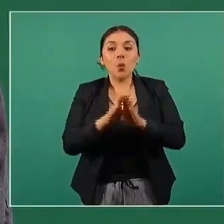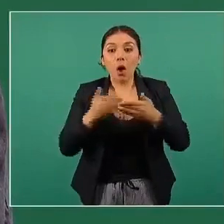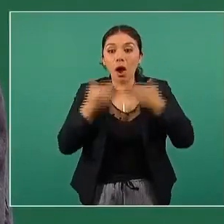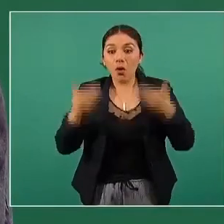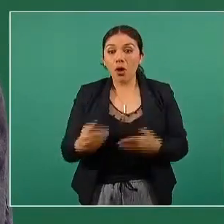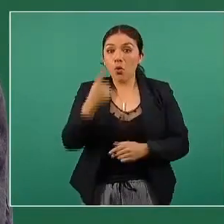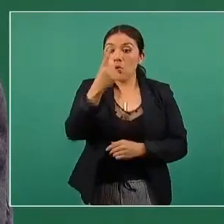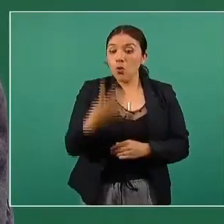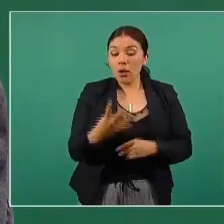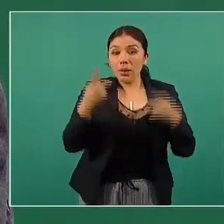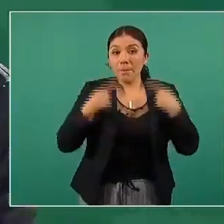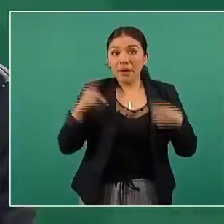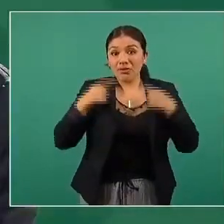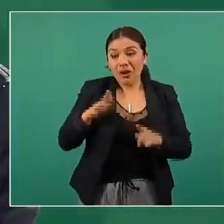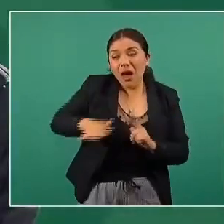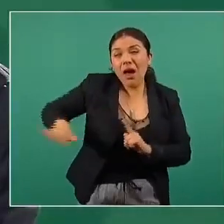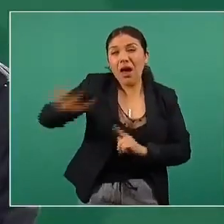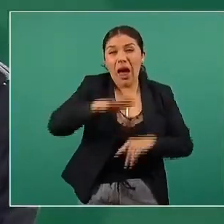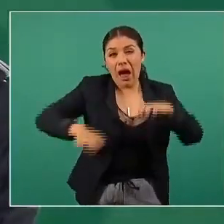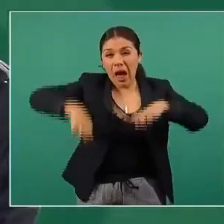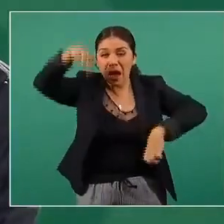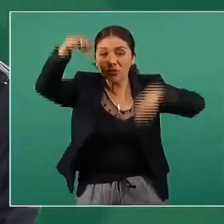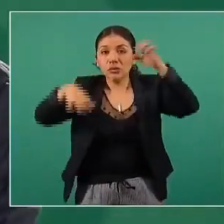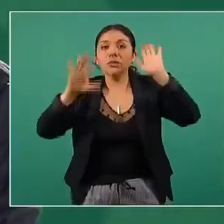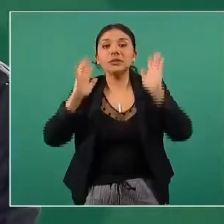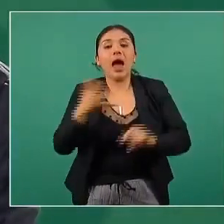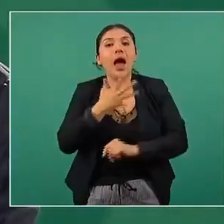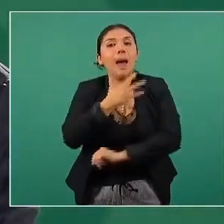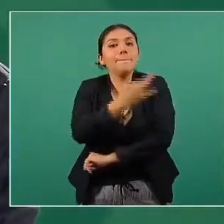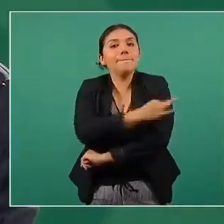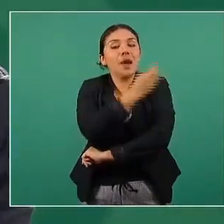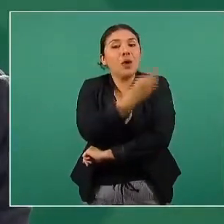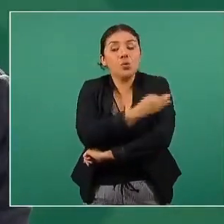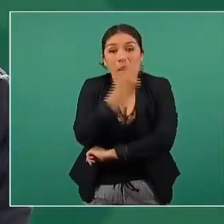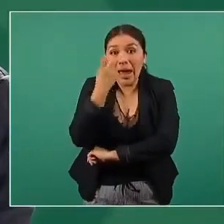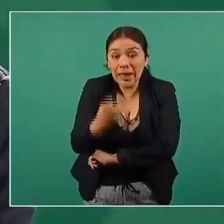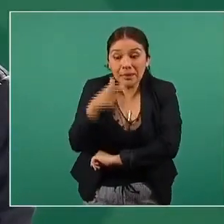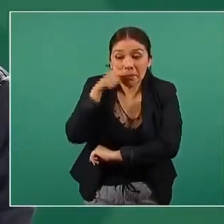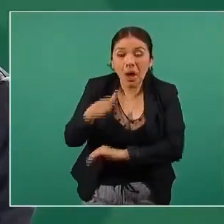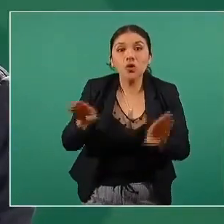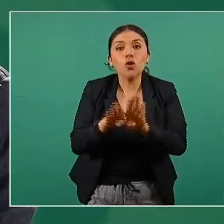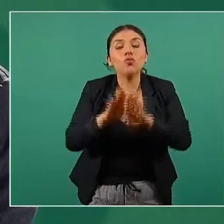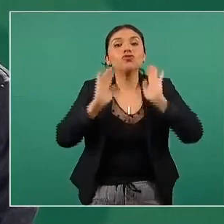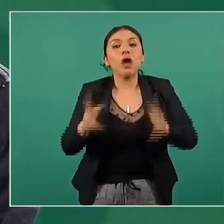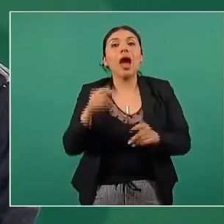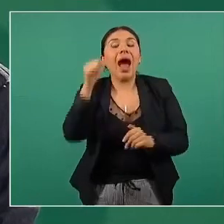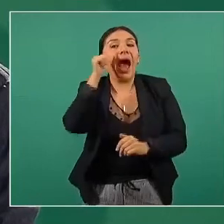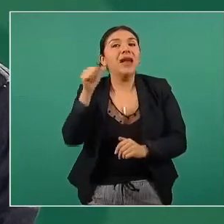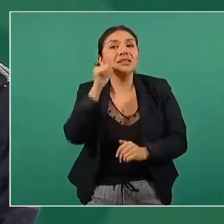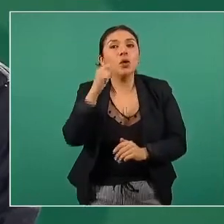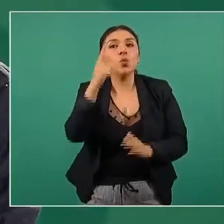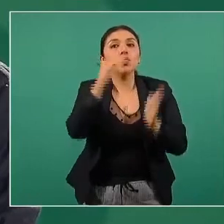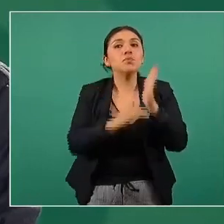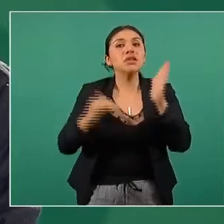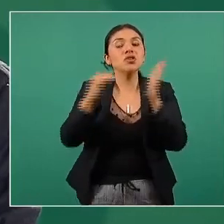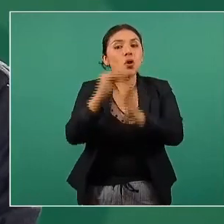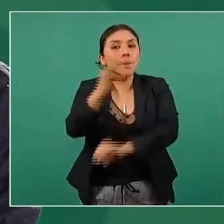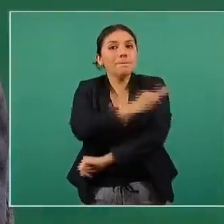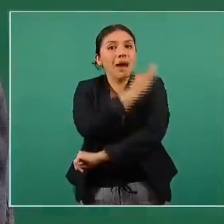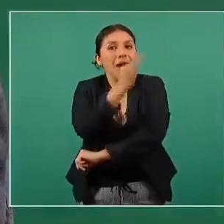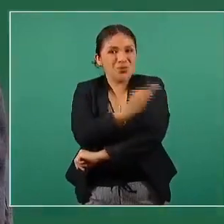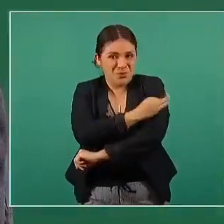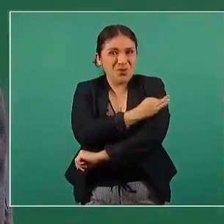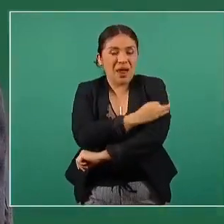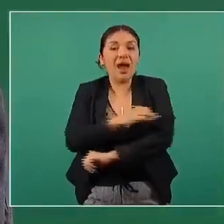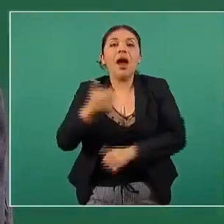parte de la población adulta vacunada y de haber llegado a estas cifras como el millón de dosis de ayer y